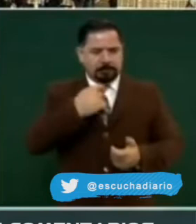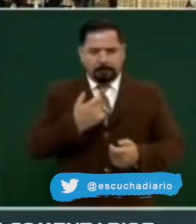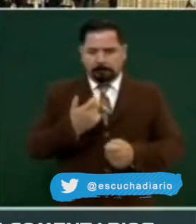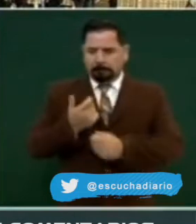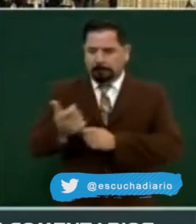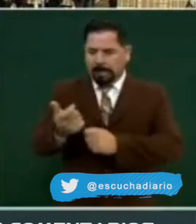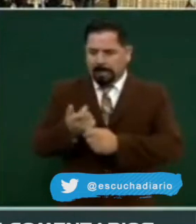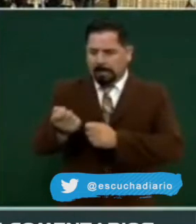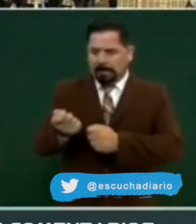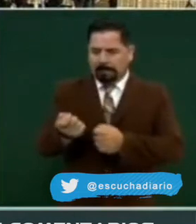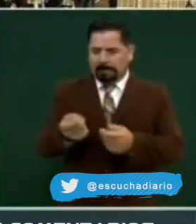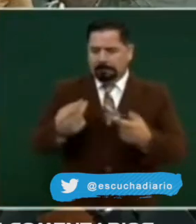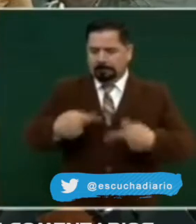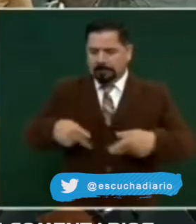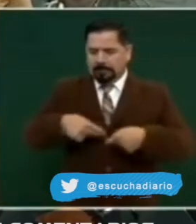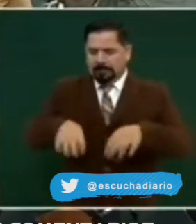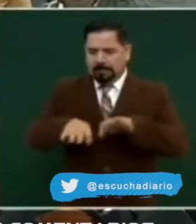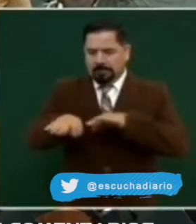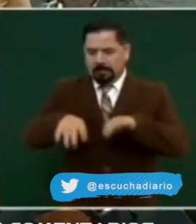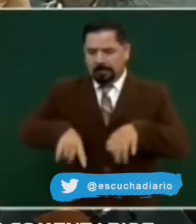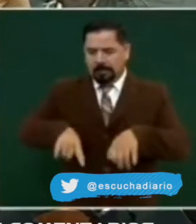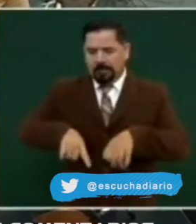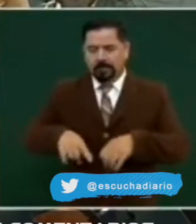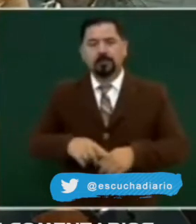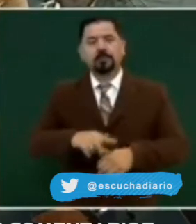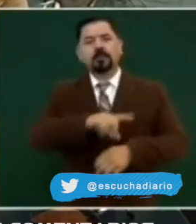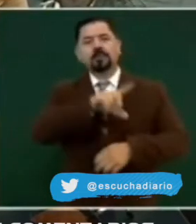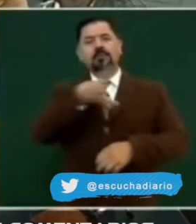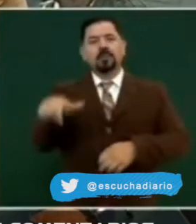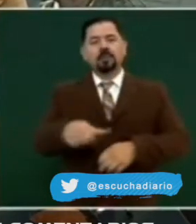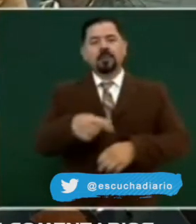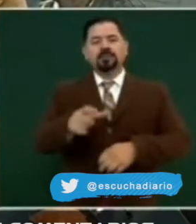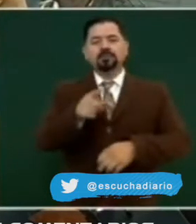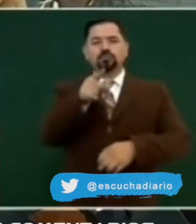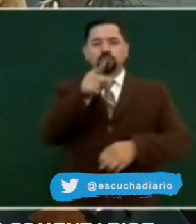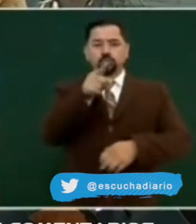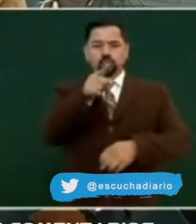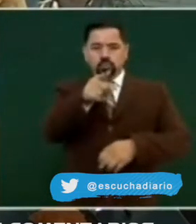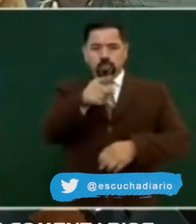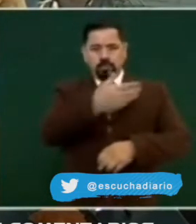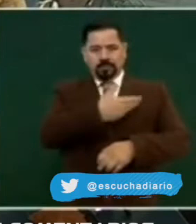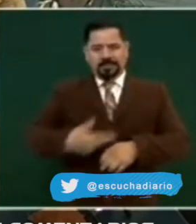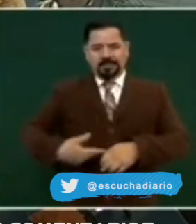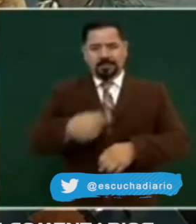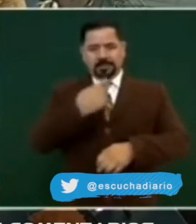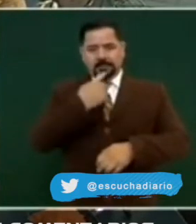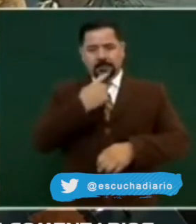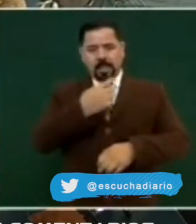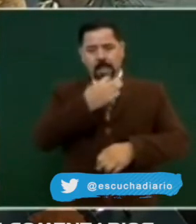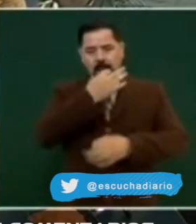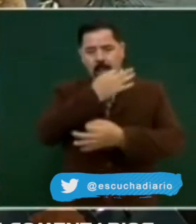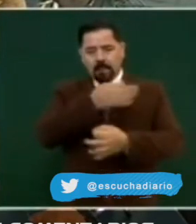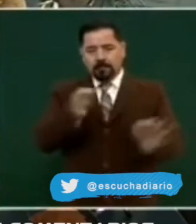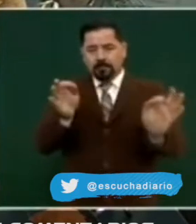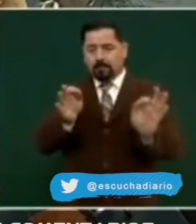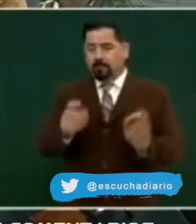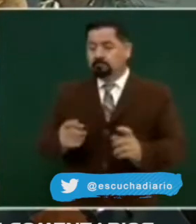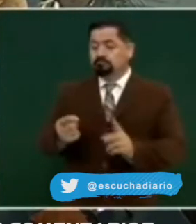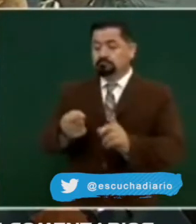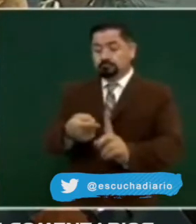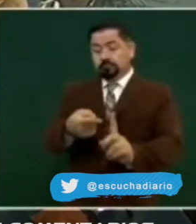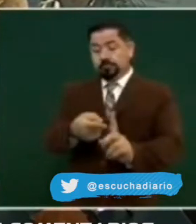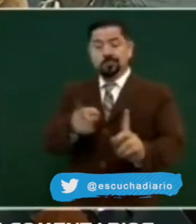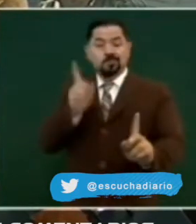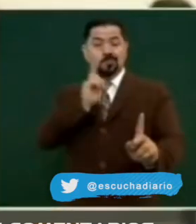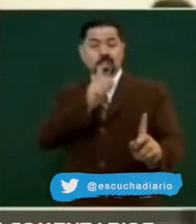Cuando usted hizo el anuncio, confirmó el nombramiento de Claudia Pavlovich, como decimos